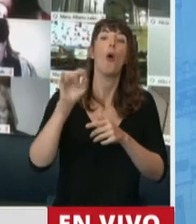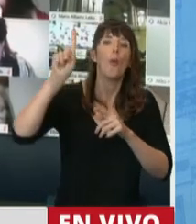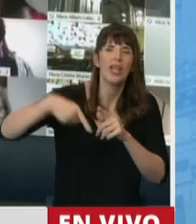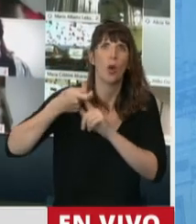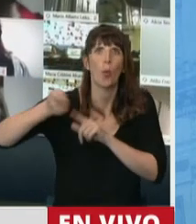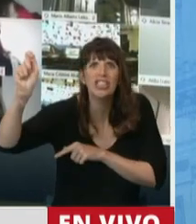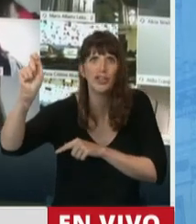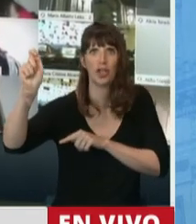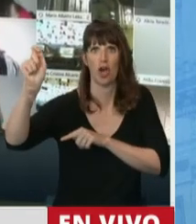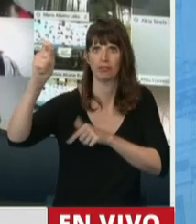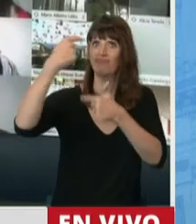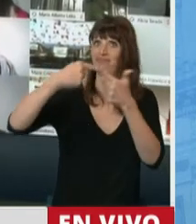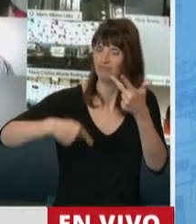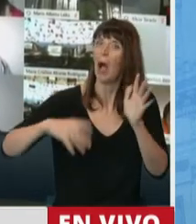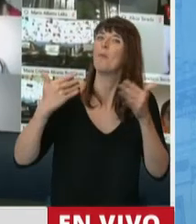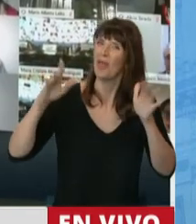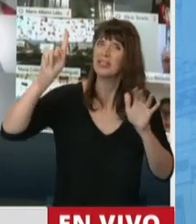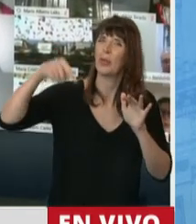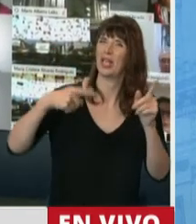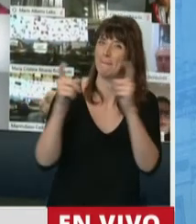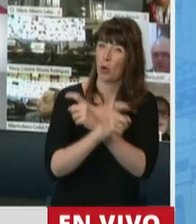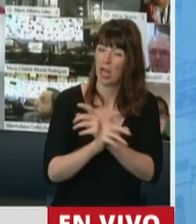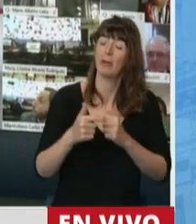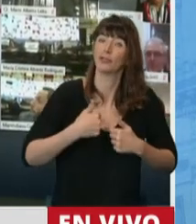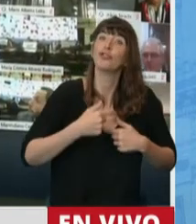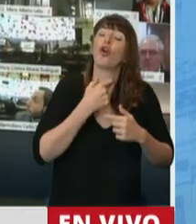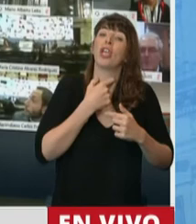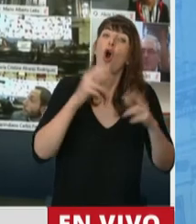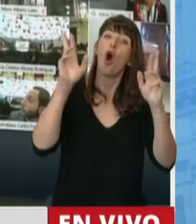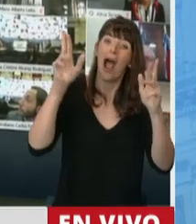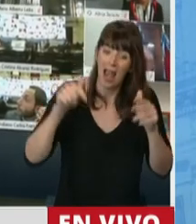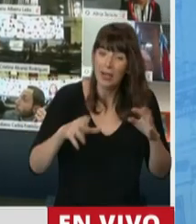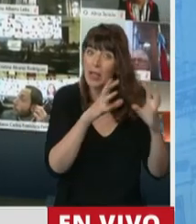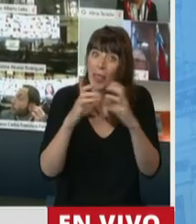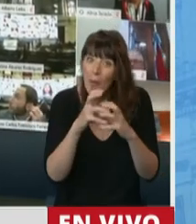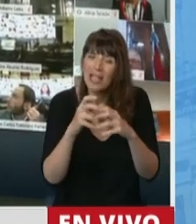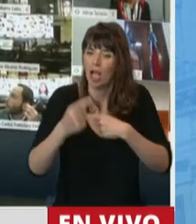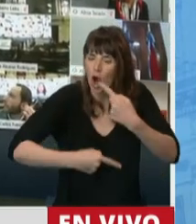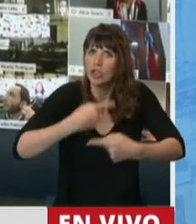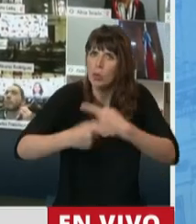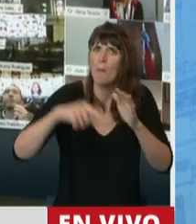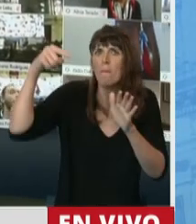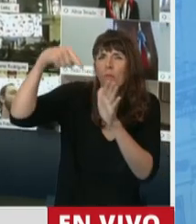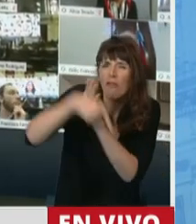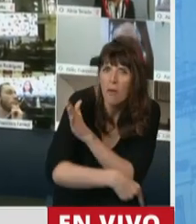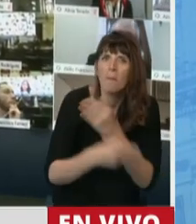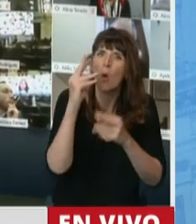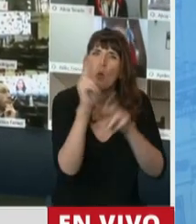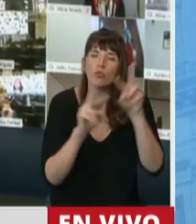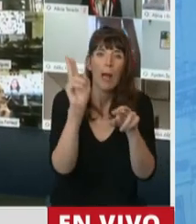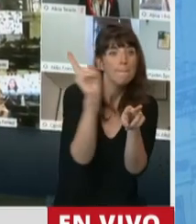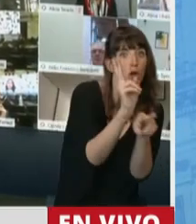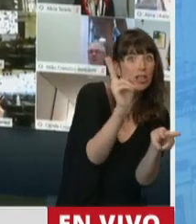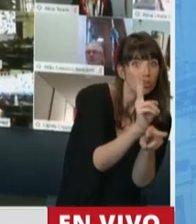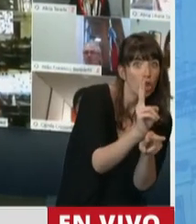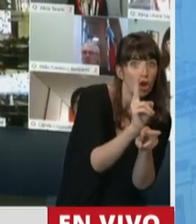verdad que espero que en el transcurso de este debate sigamos profundizando y encontrando un equilibrio entre protección y